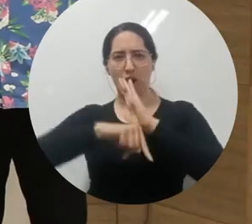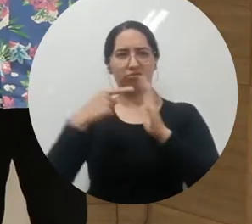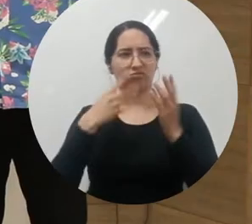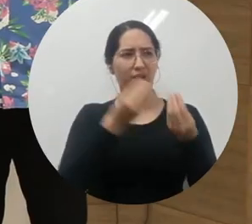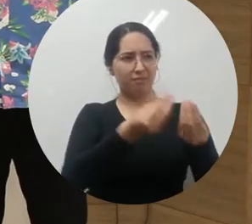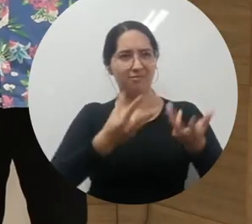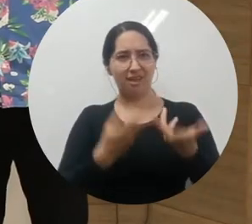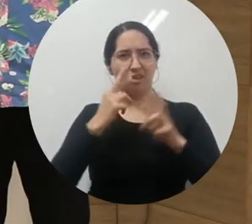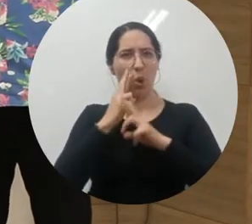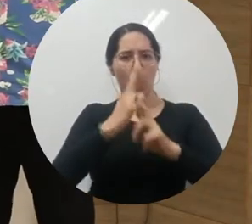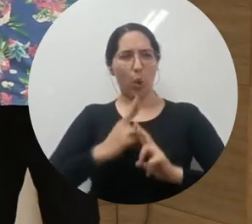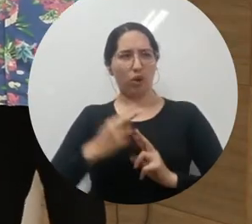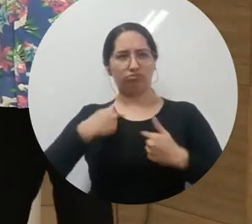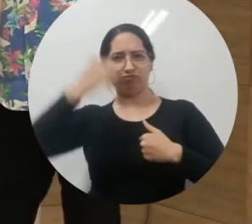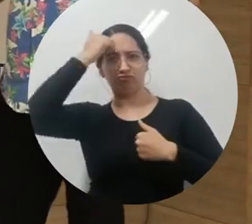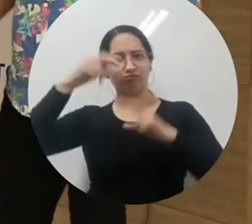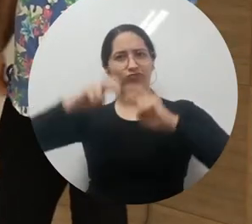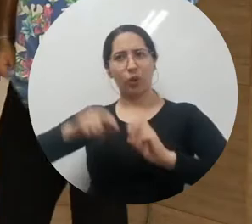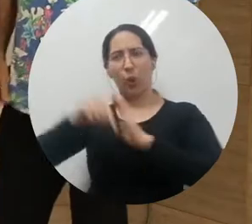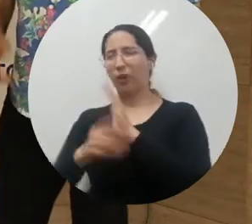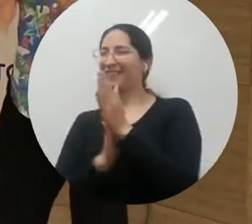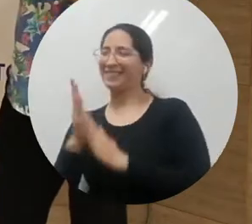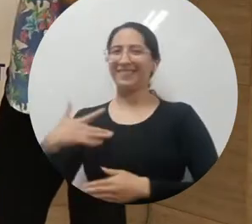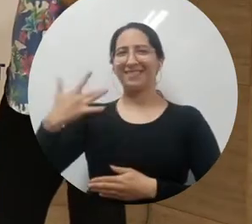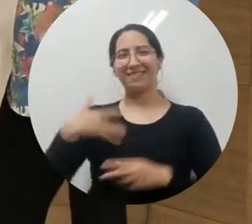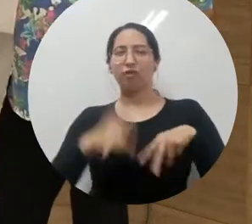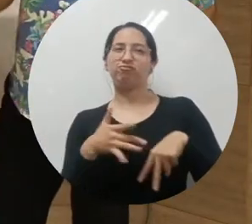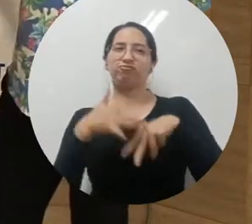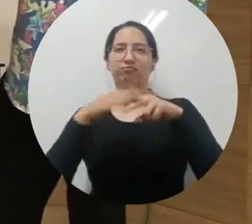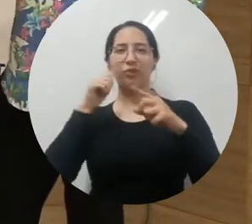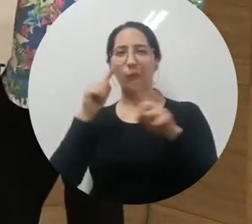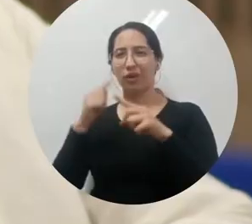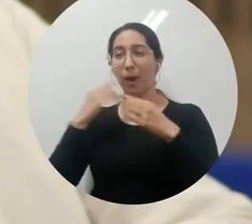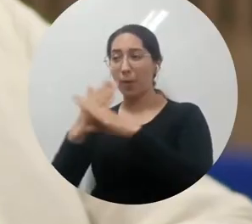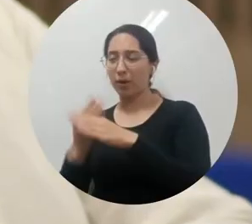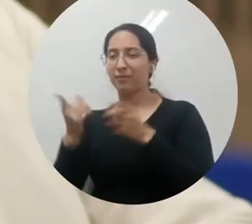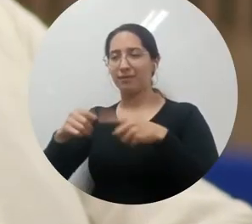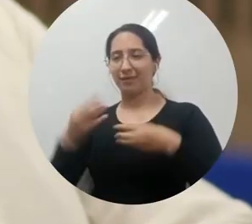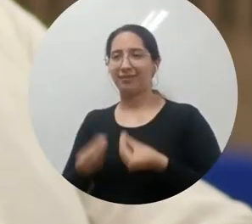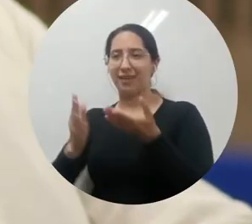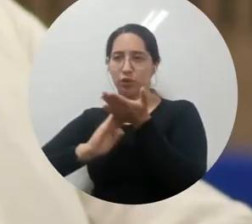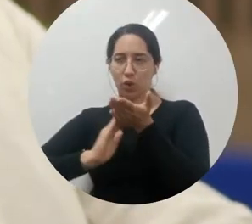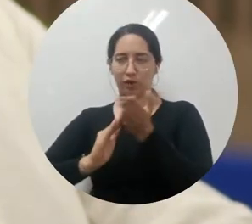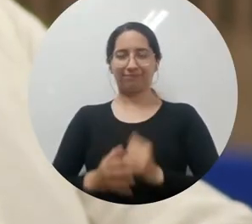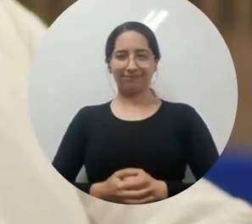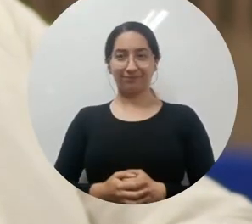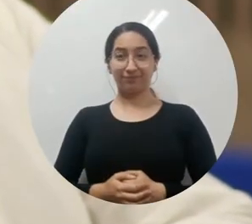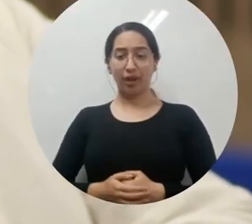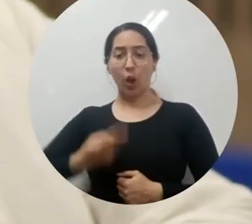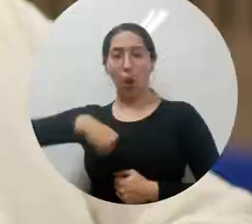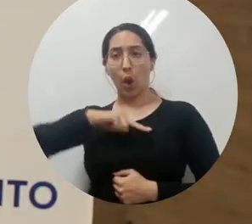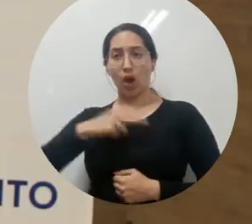reconocimientos nos motivan a seguir trabajando y luchando por la solución de esos problemas. Nuestro